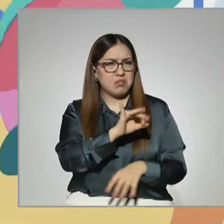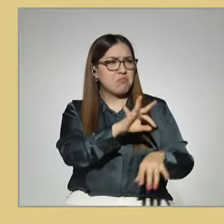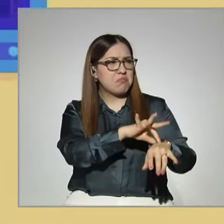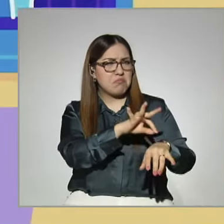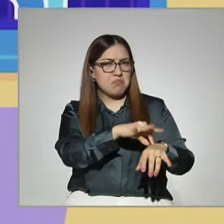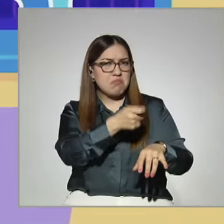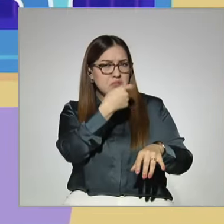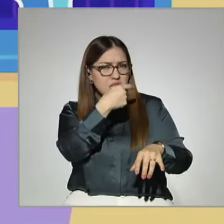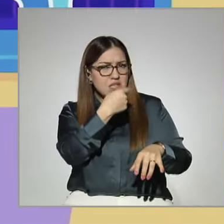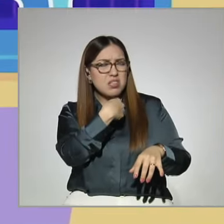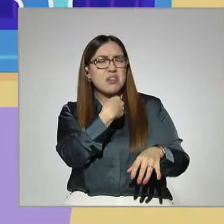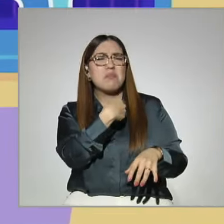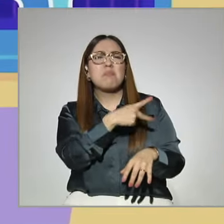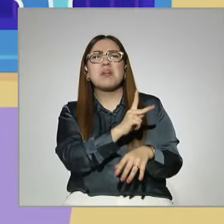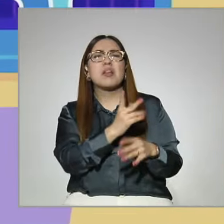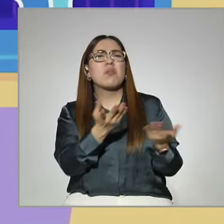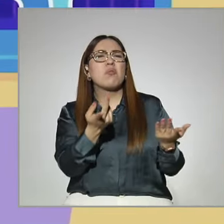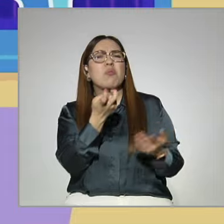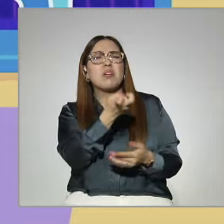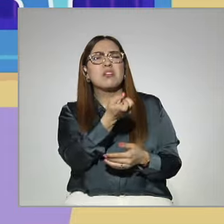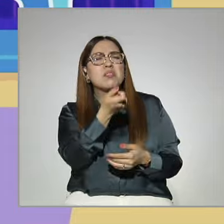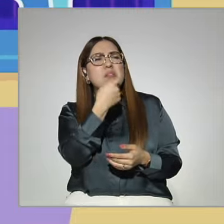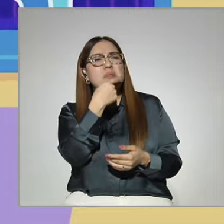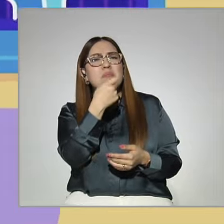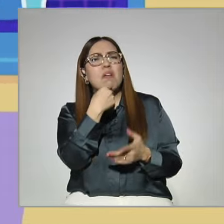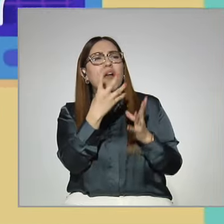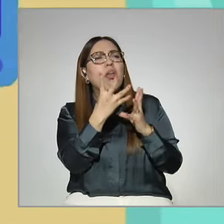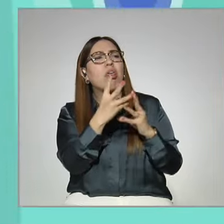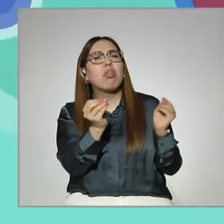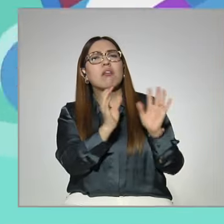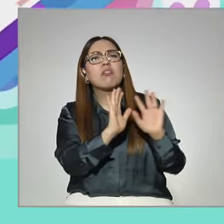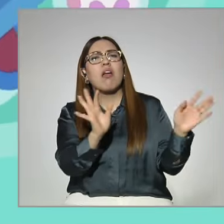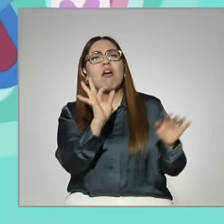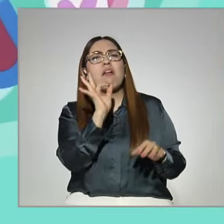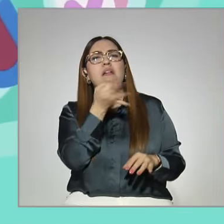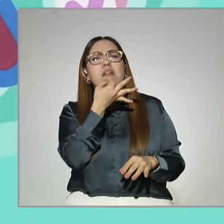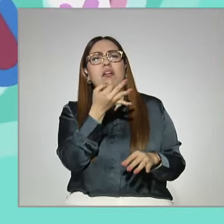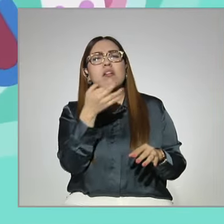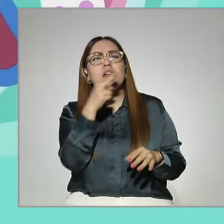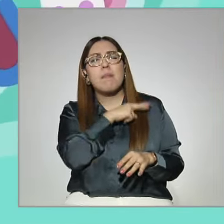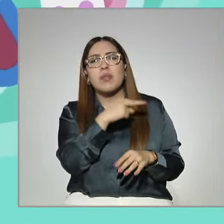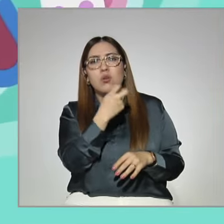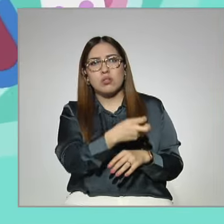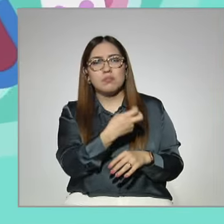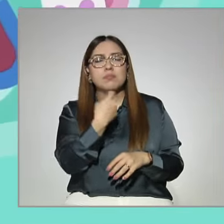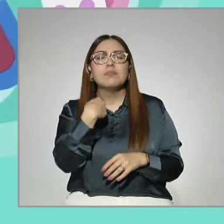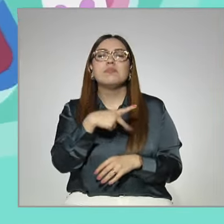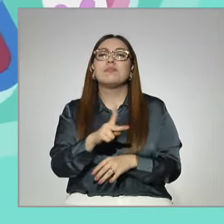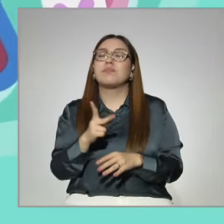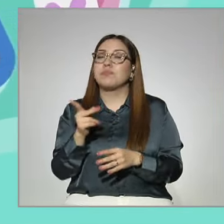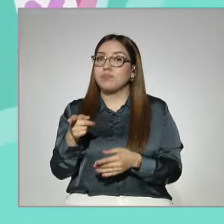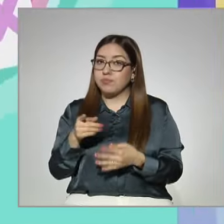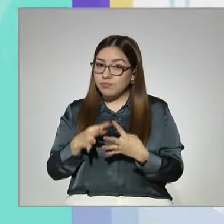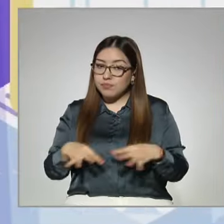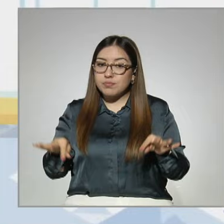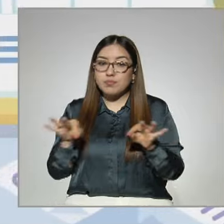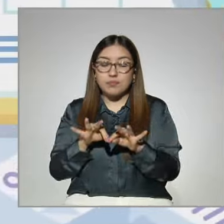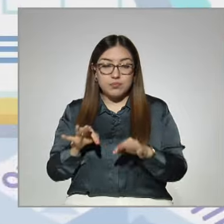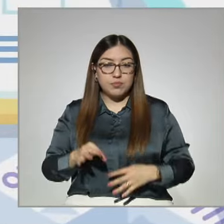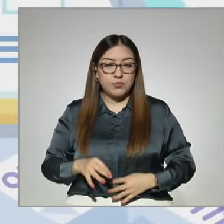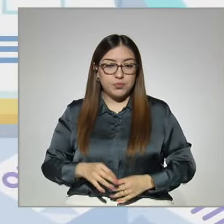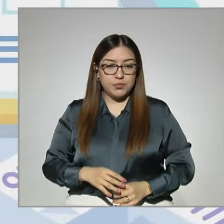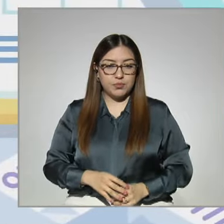da solución momentánea a este tipo de problemas. Es muy importante que